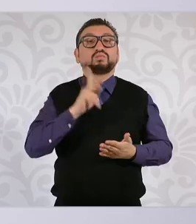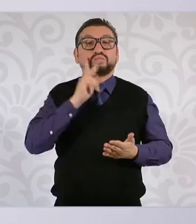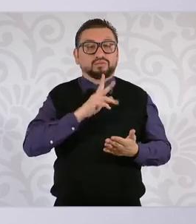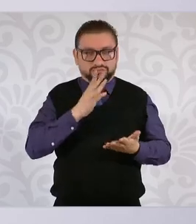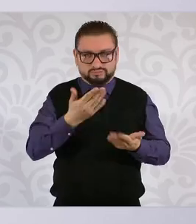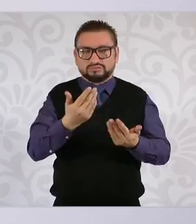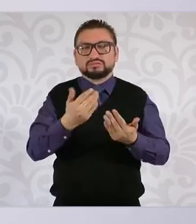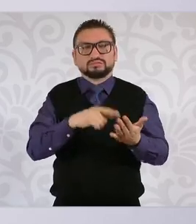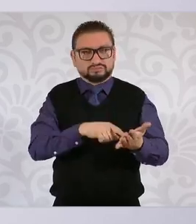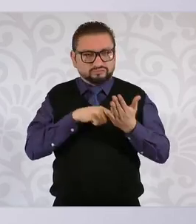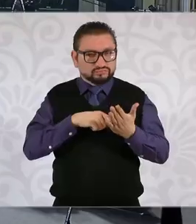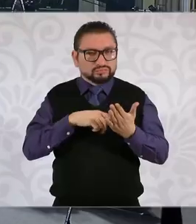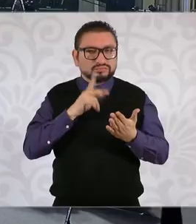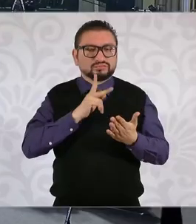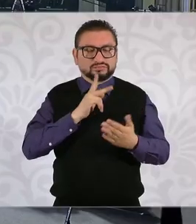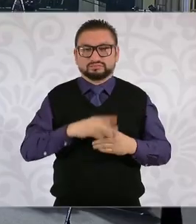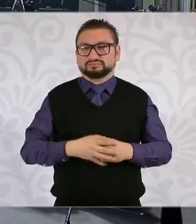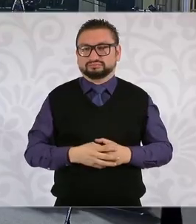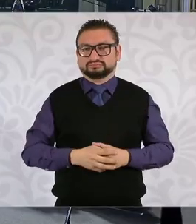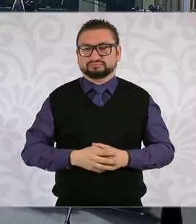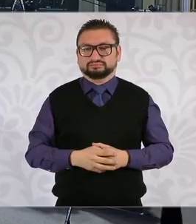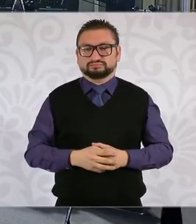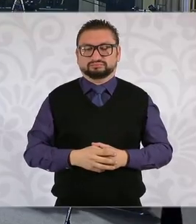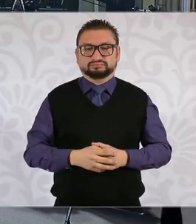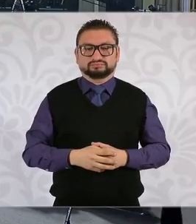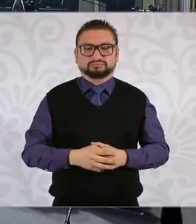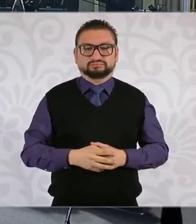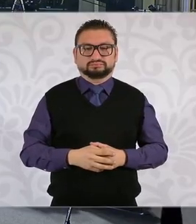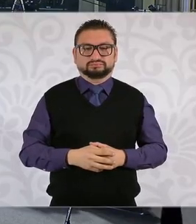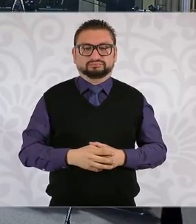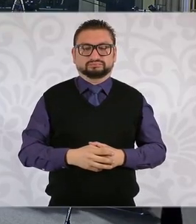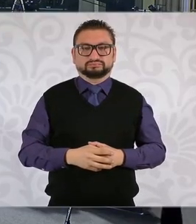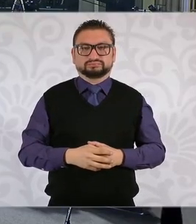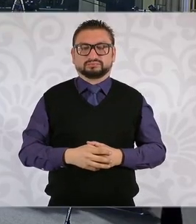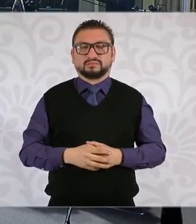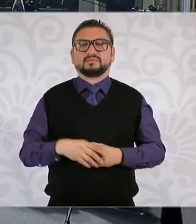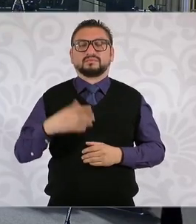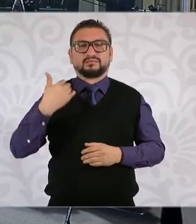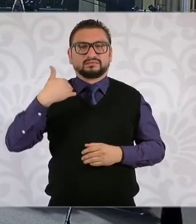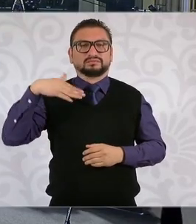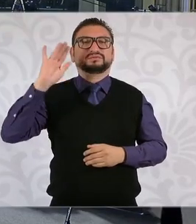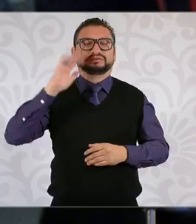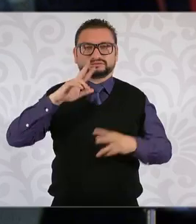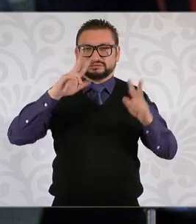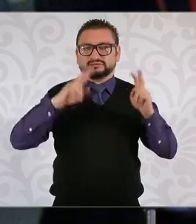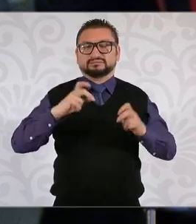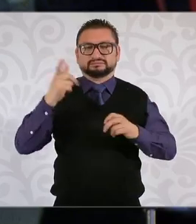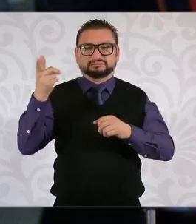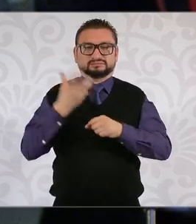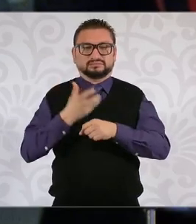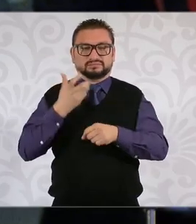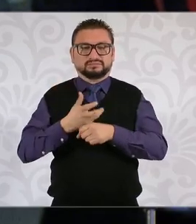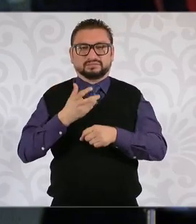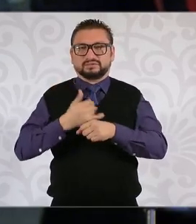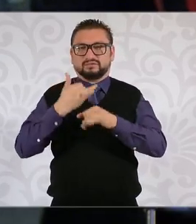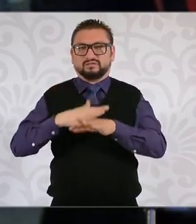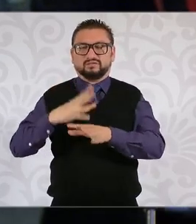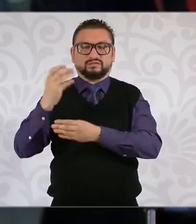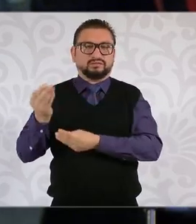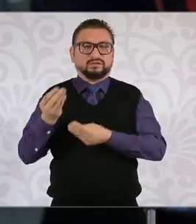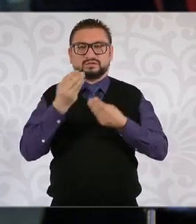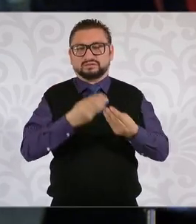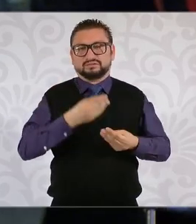se presente. Presidenta, si ya ha sido tema este asunto de que Estados Unidos no entrega la información